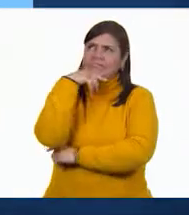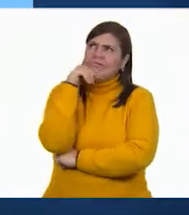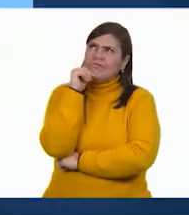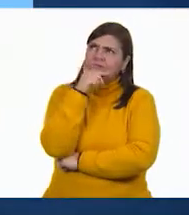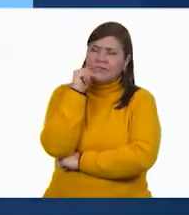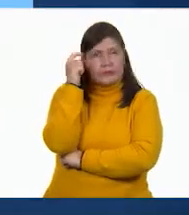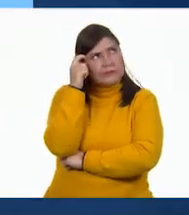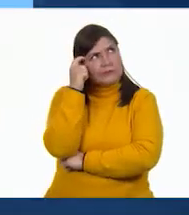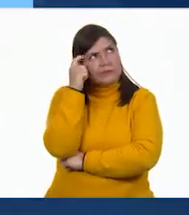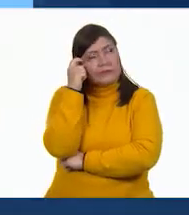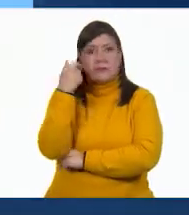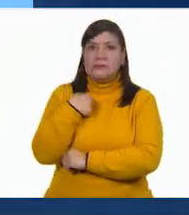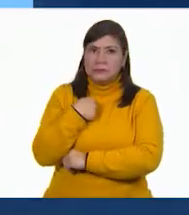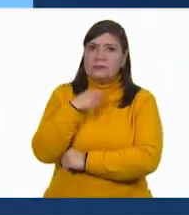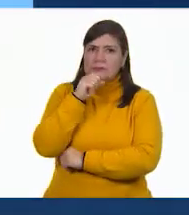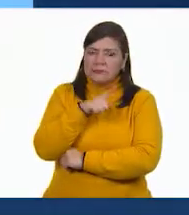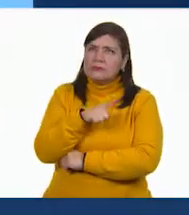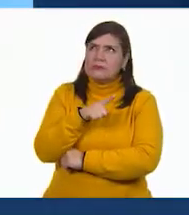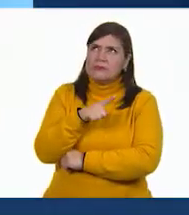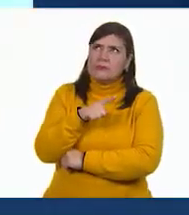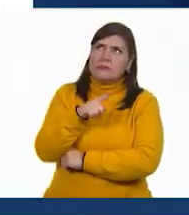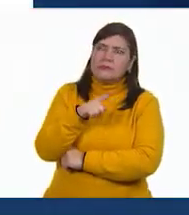Yo también me lo pregunto.